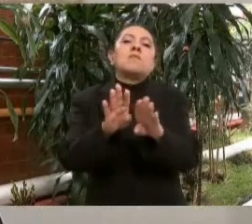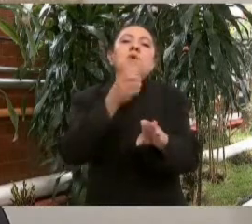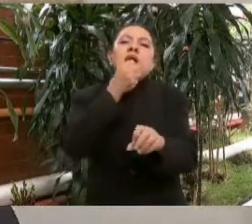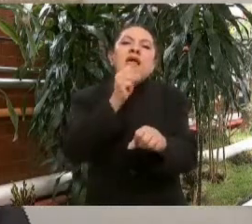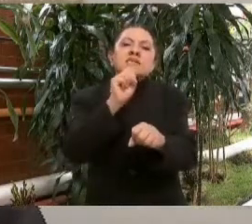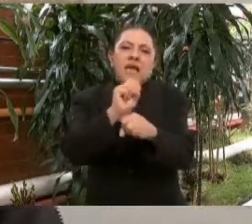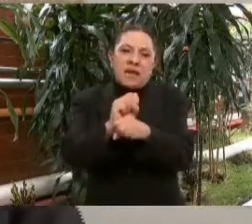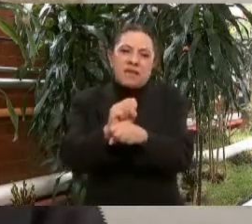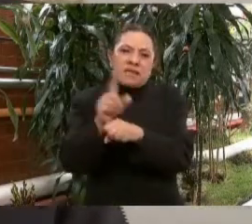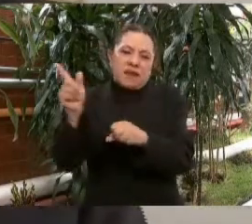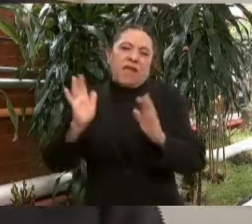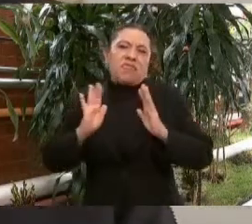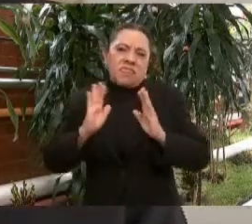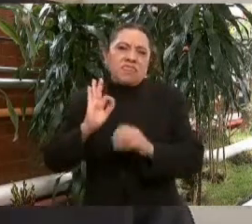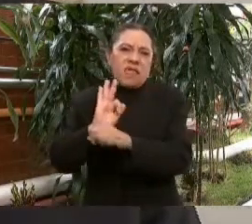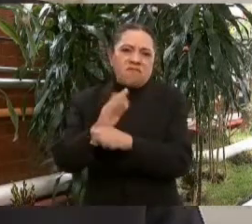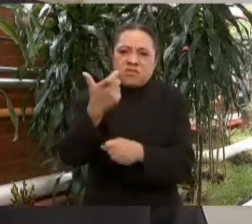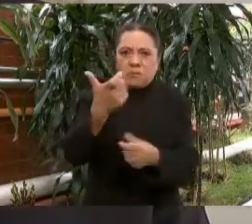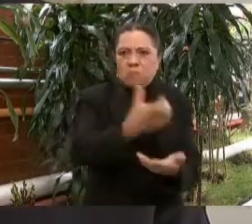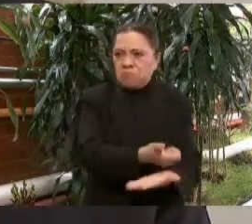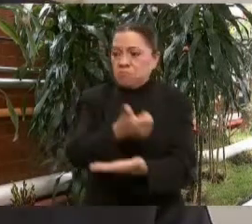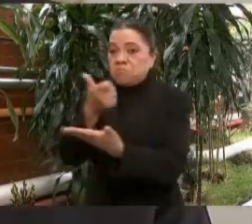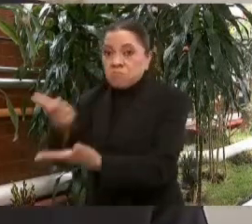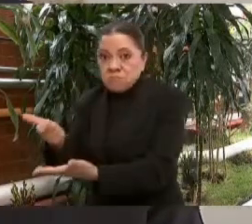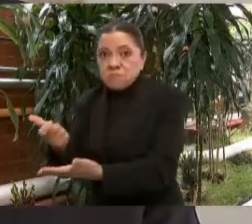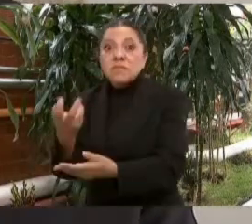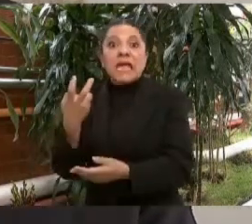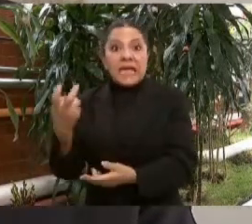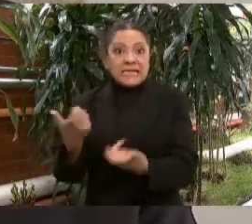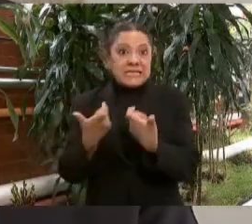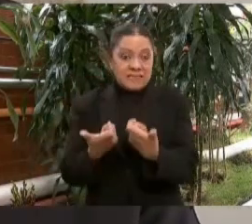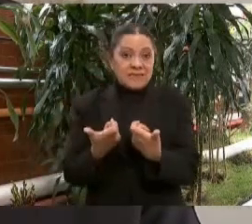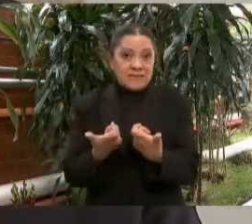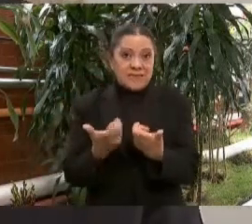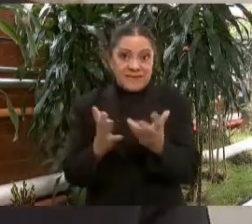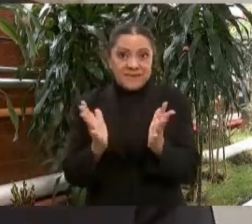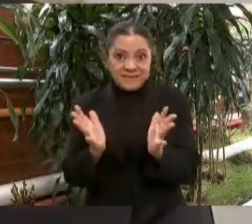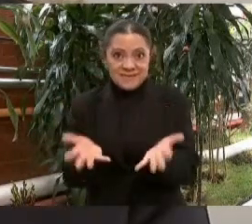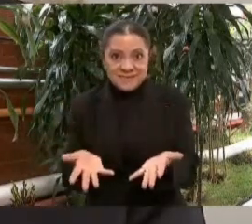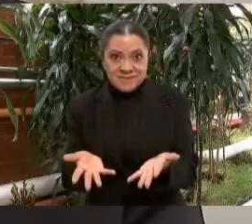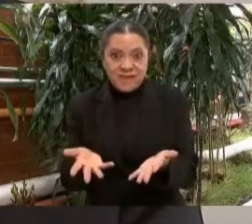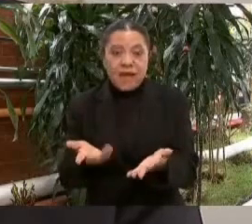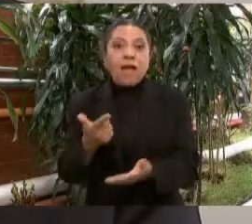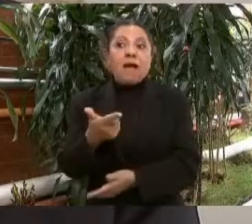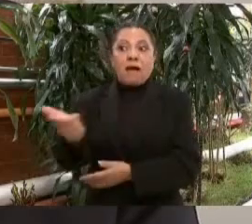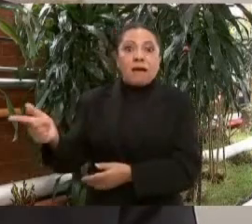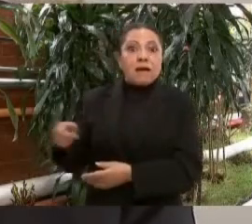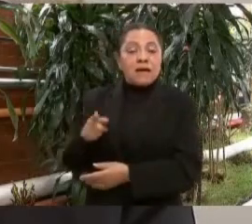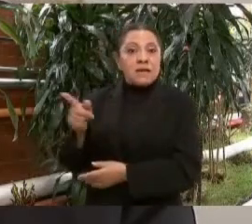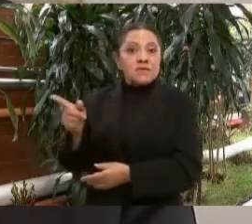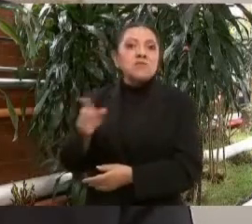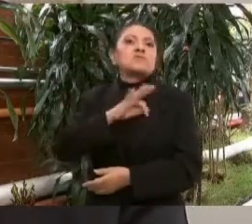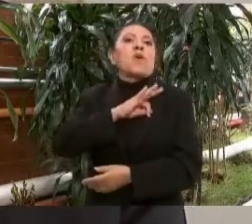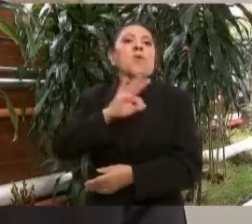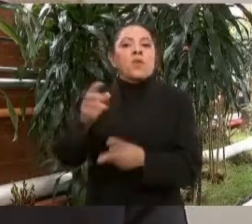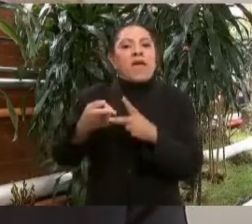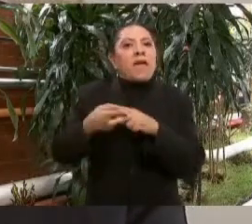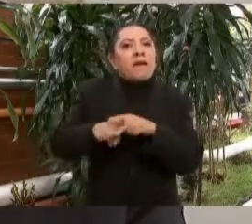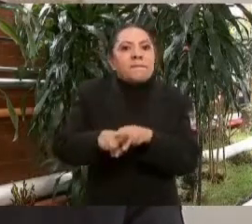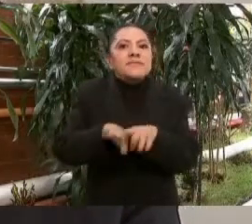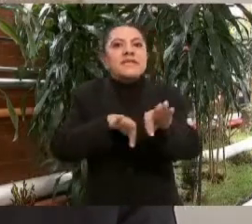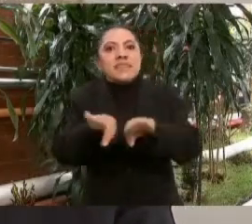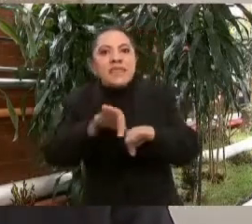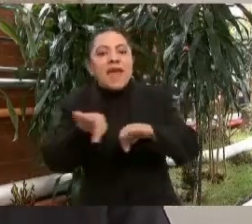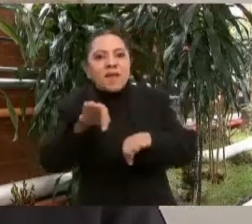y ya con esos recursos ellos emprendieron su trabajo